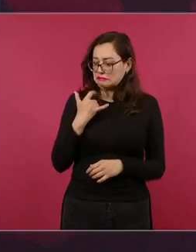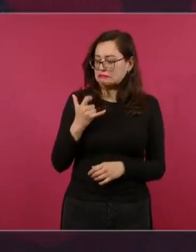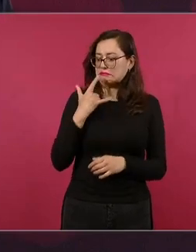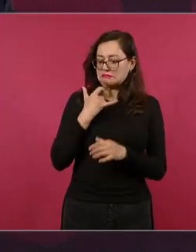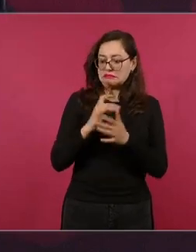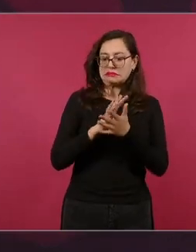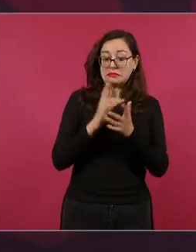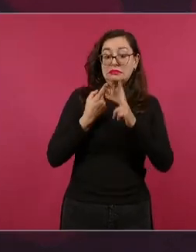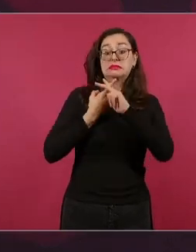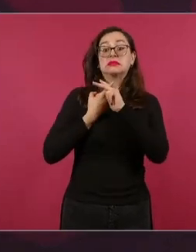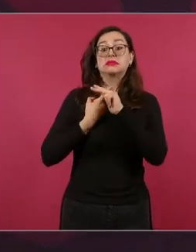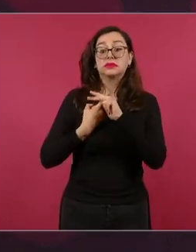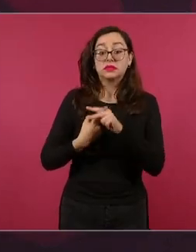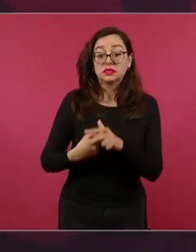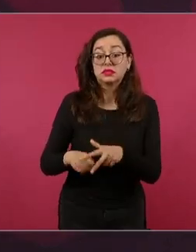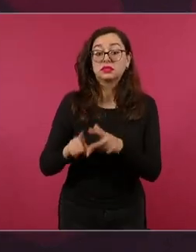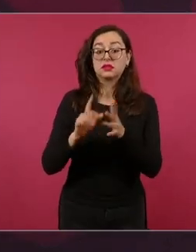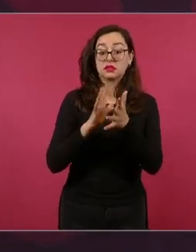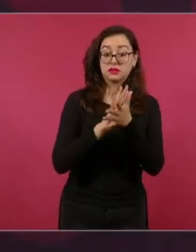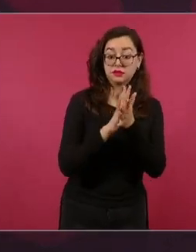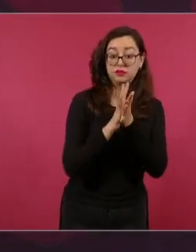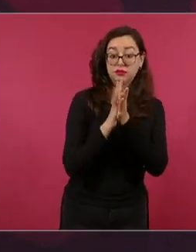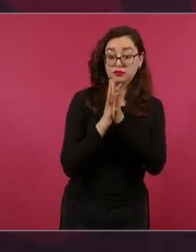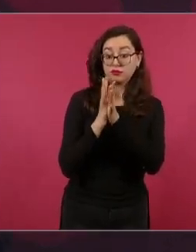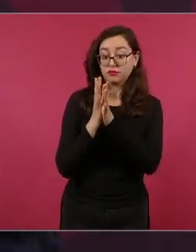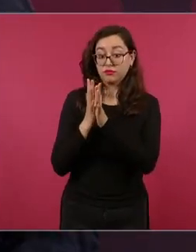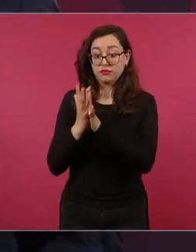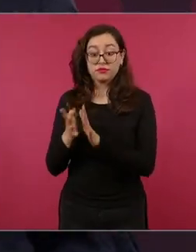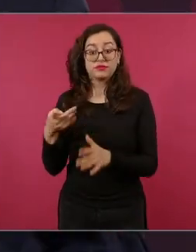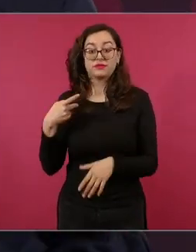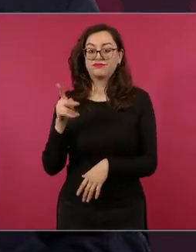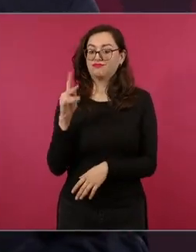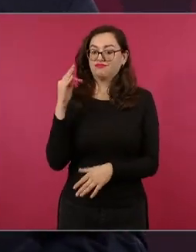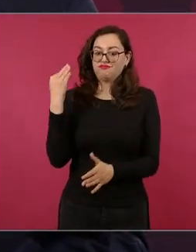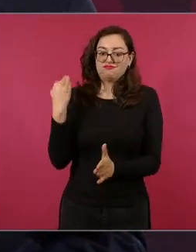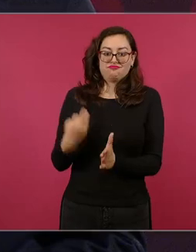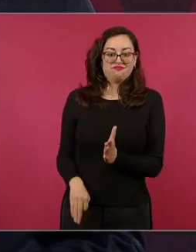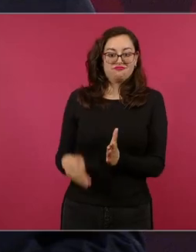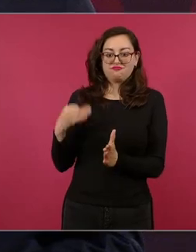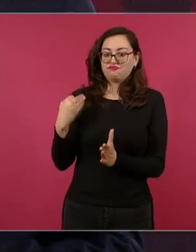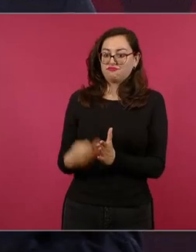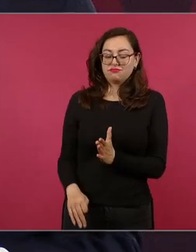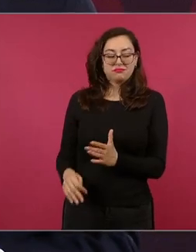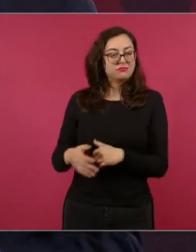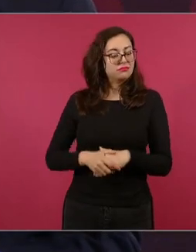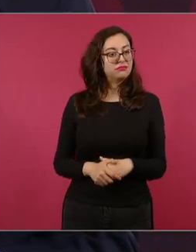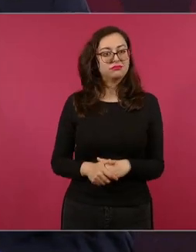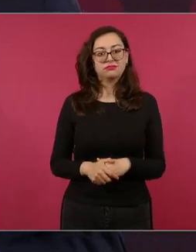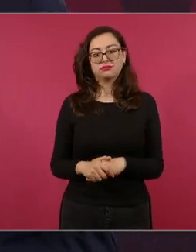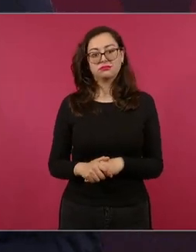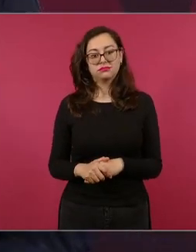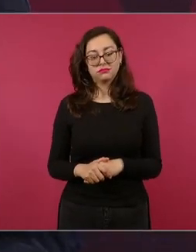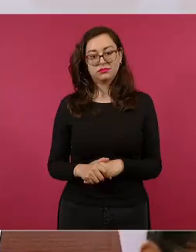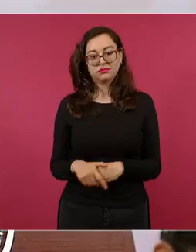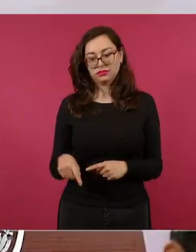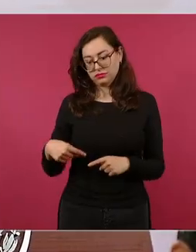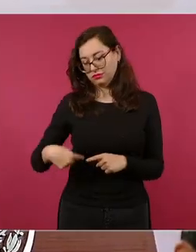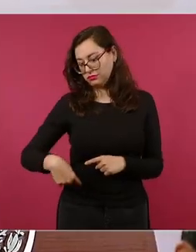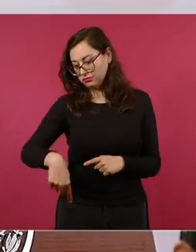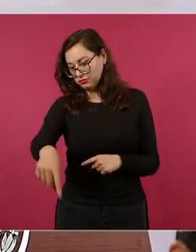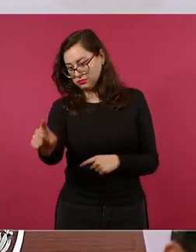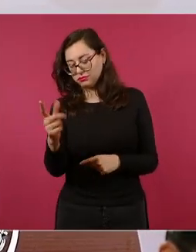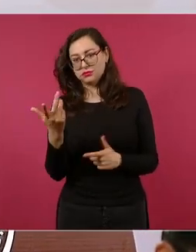seguir con la tarea de transformar a México seguir consolidando la